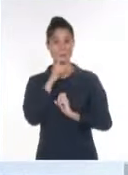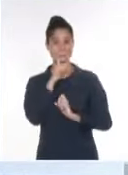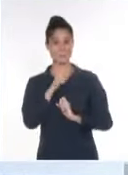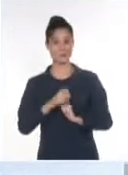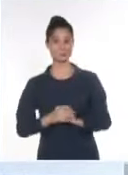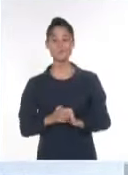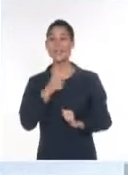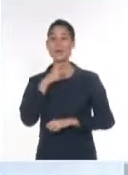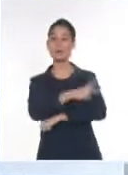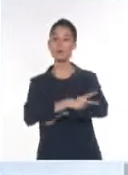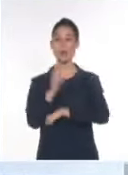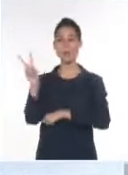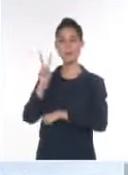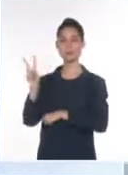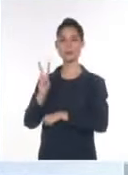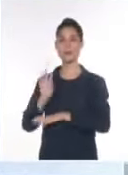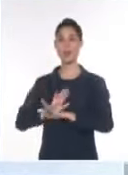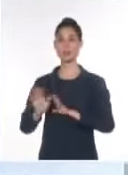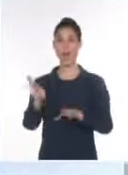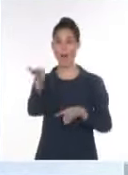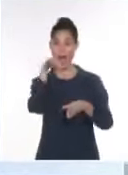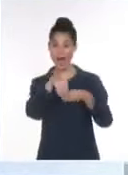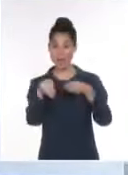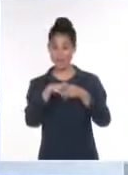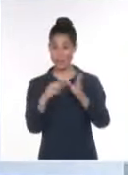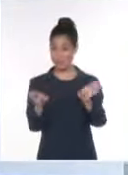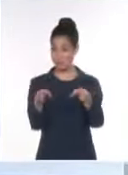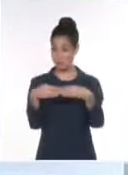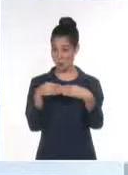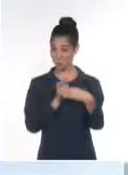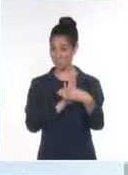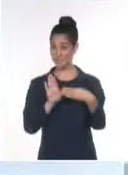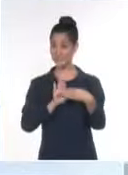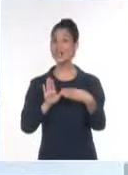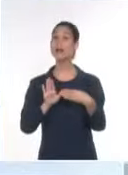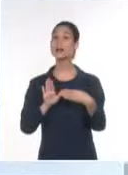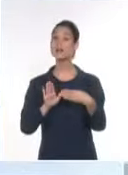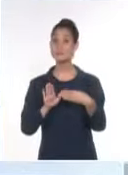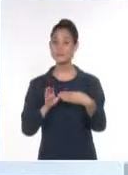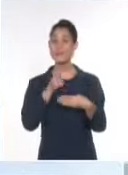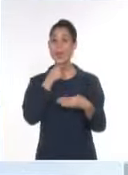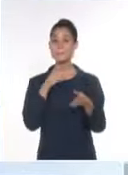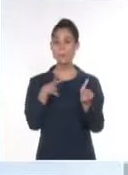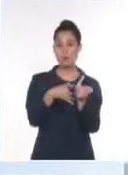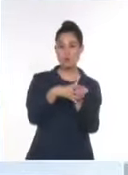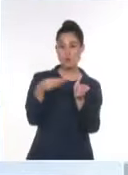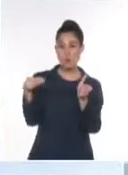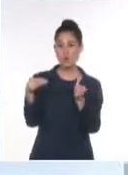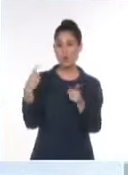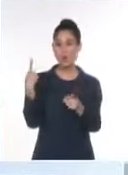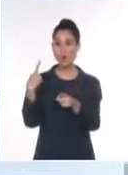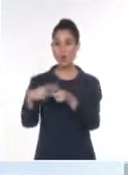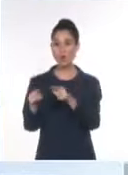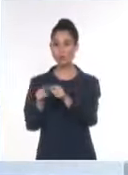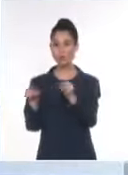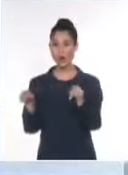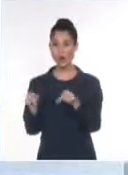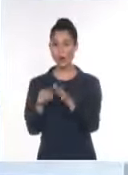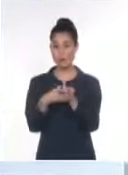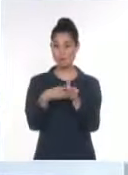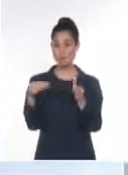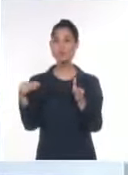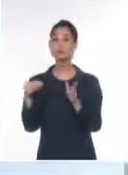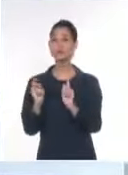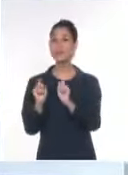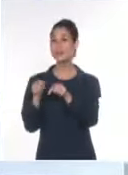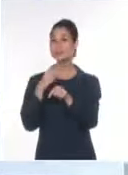electorales, se le entrega una copia de las actas a los representantes de cada candidato. Fíjense bien,